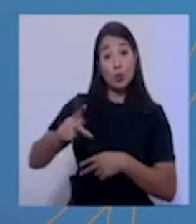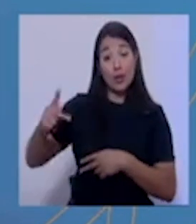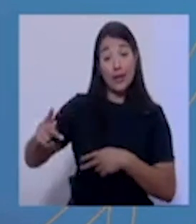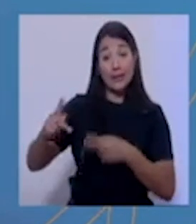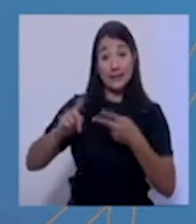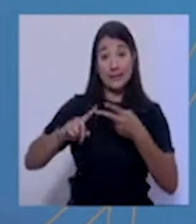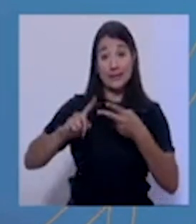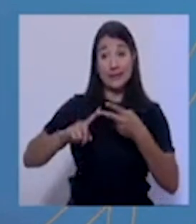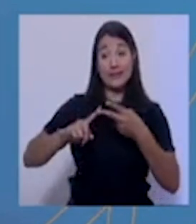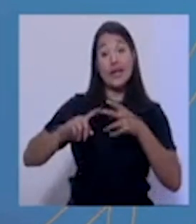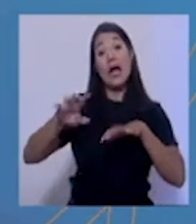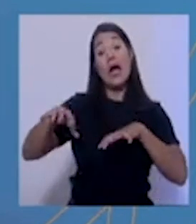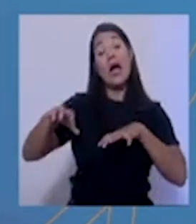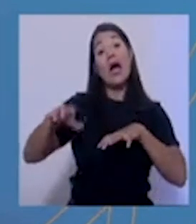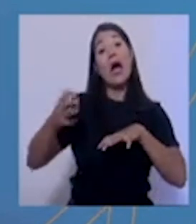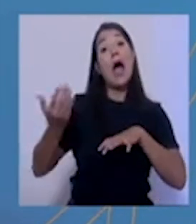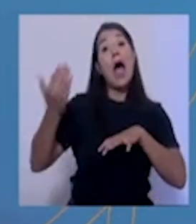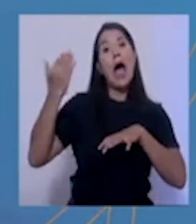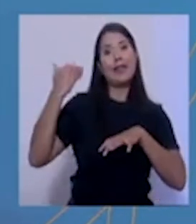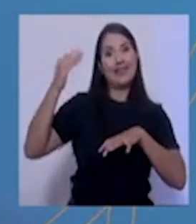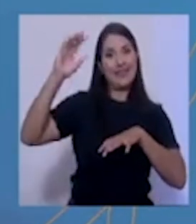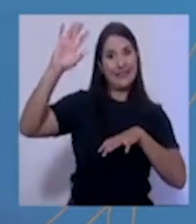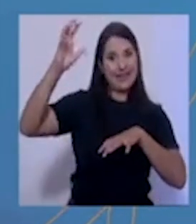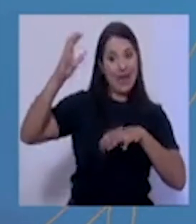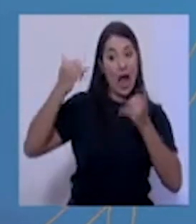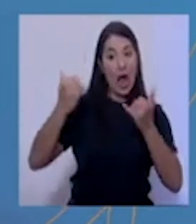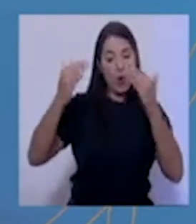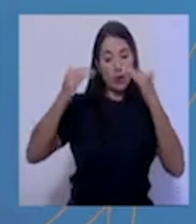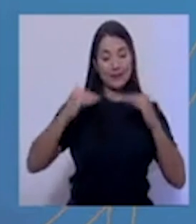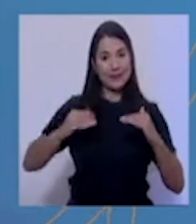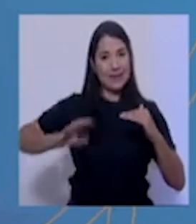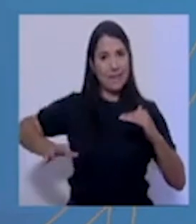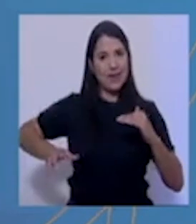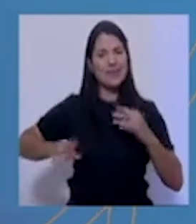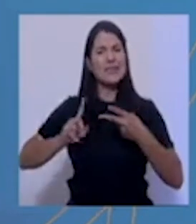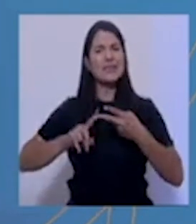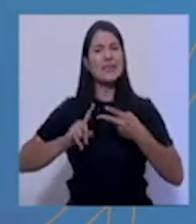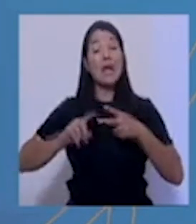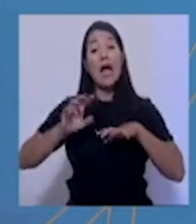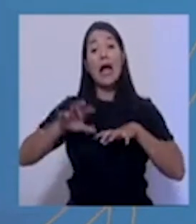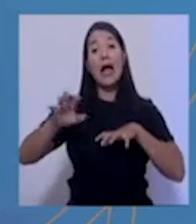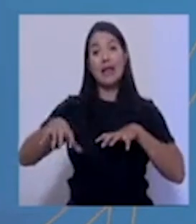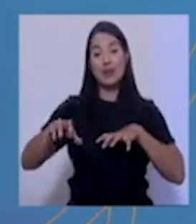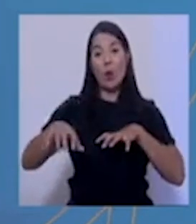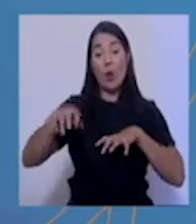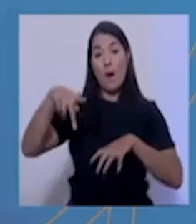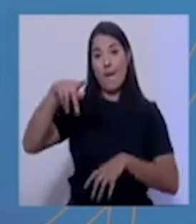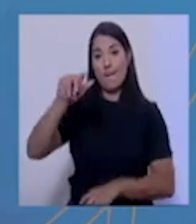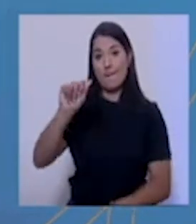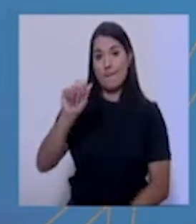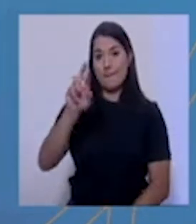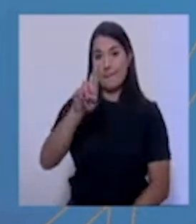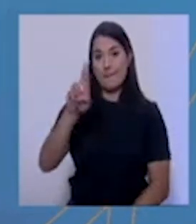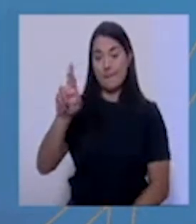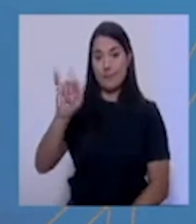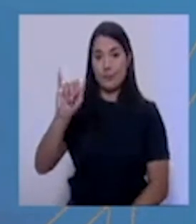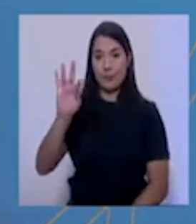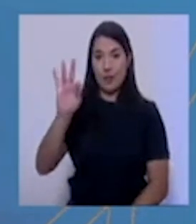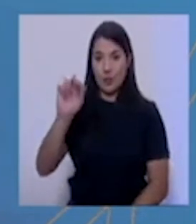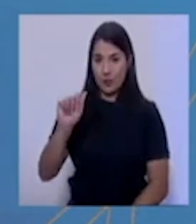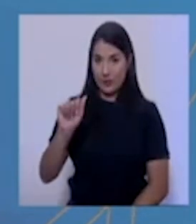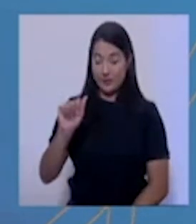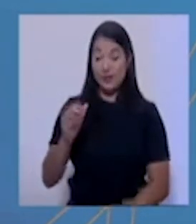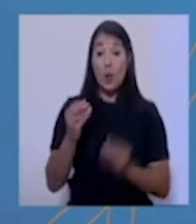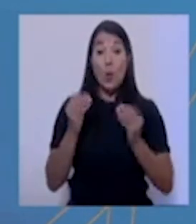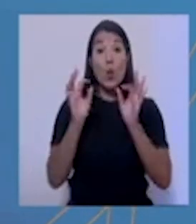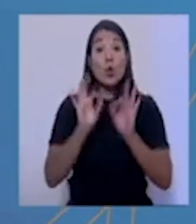baja de alerta naranja a alerta amarilla, el cantón de Parrita. Es importante